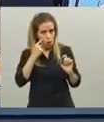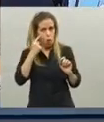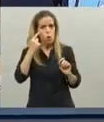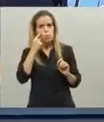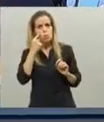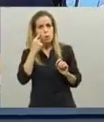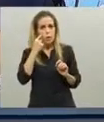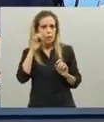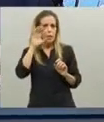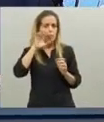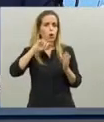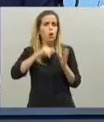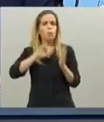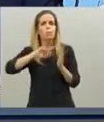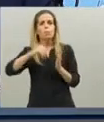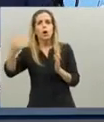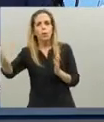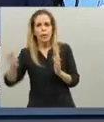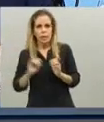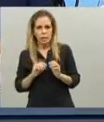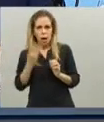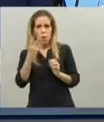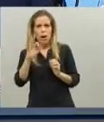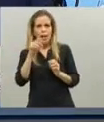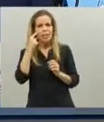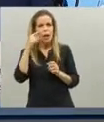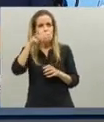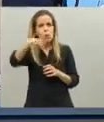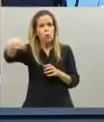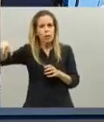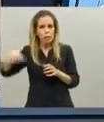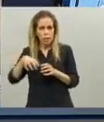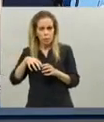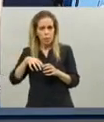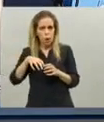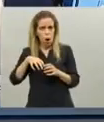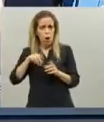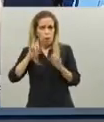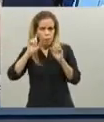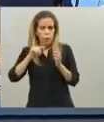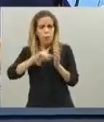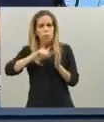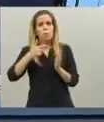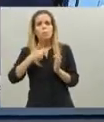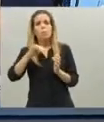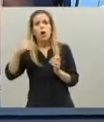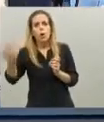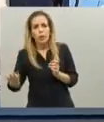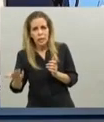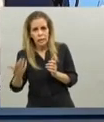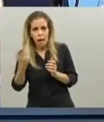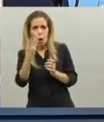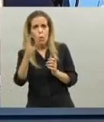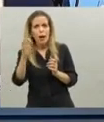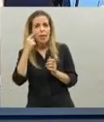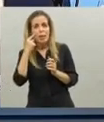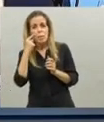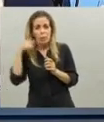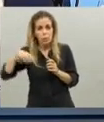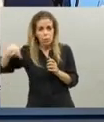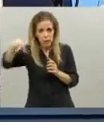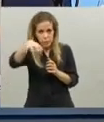municipios de la provincia de Buenos Aires el interior de la provincia de Buenos Aires buena parte del interior de la provincia de Buenos Aires está libre de coronavirus